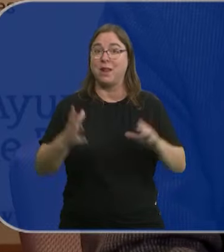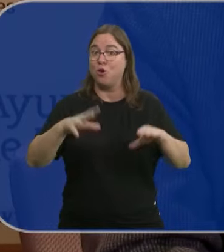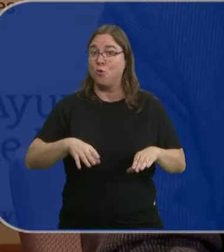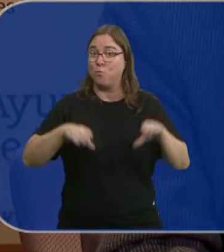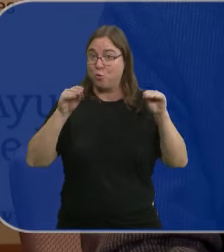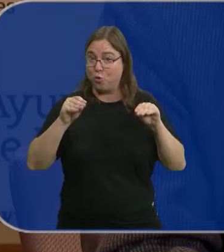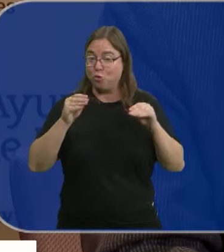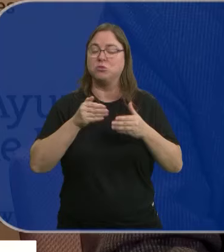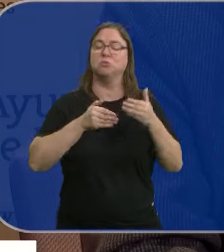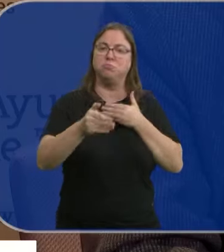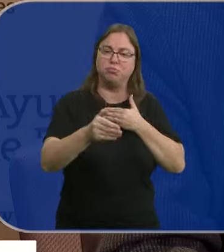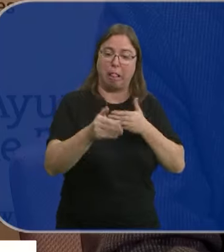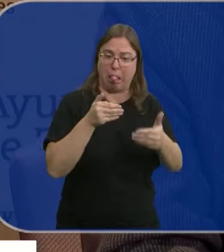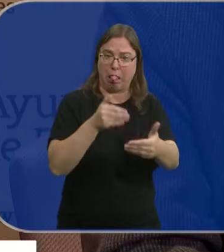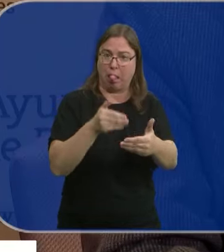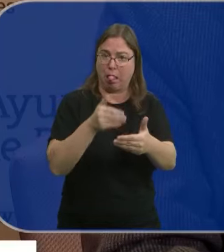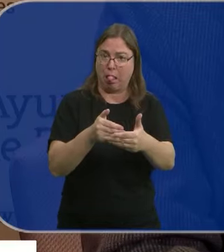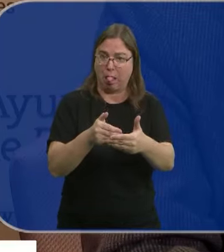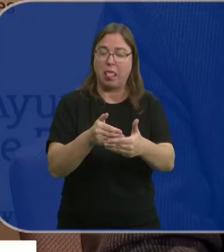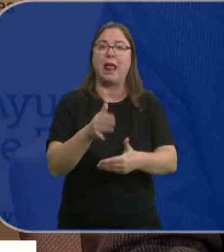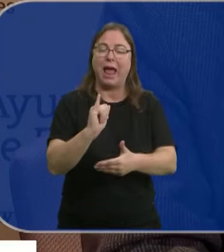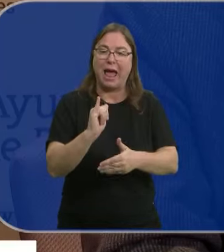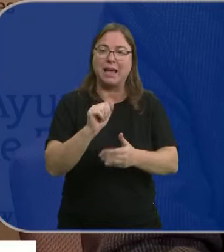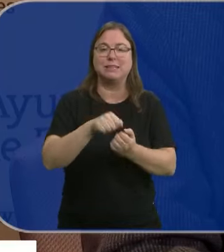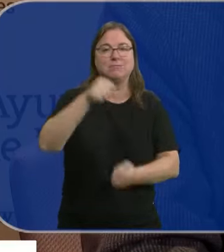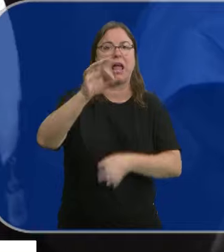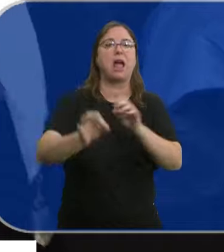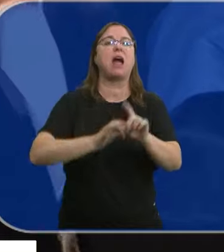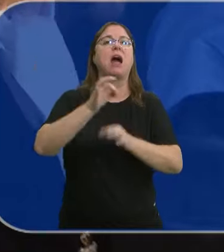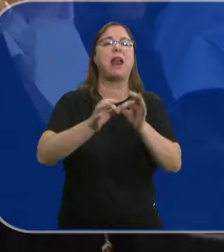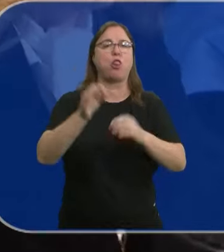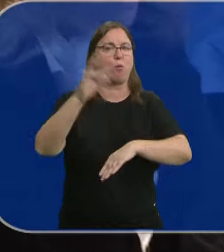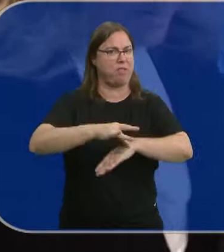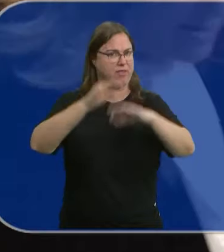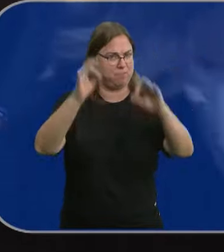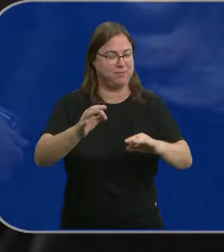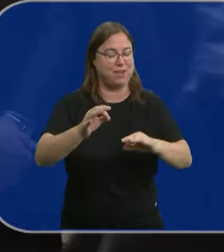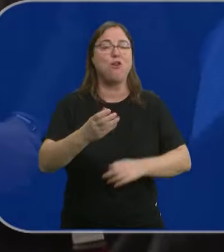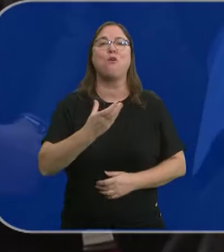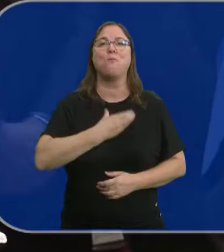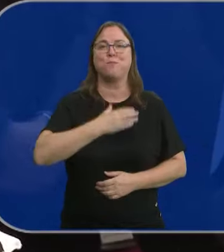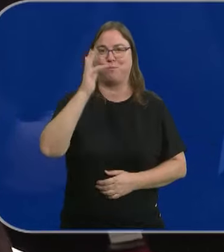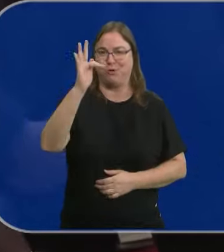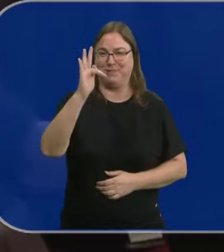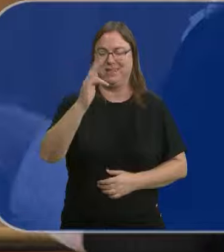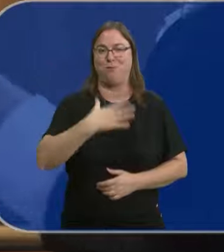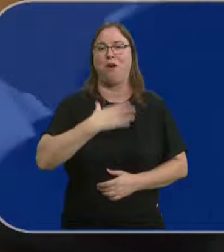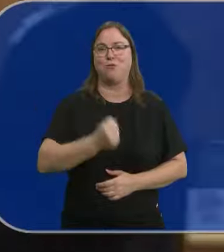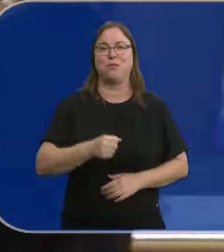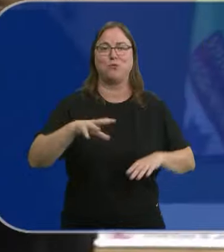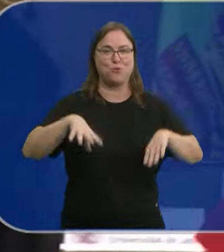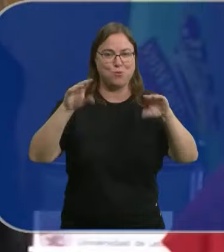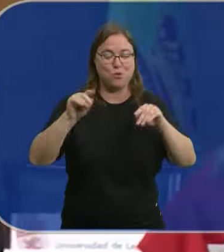Burgos tendrá en breve un grado de Medicina. Optimismo en el Ayuntamiento de Burgos y también en la